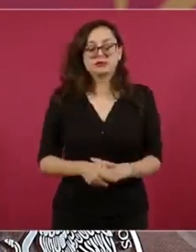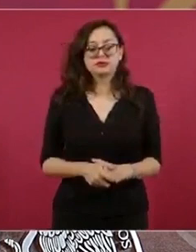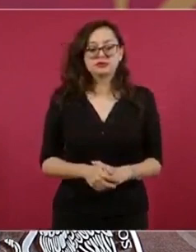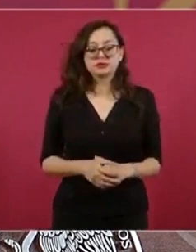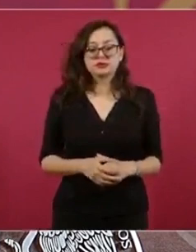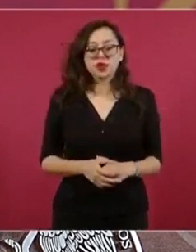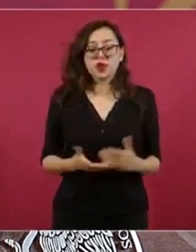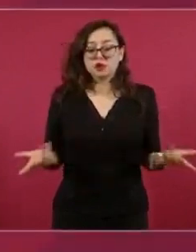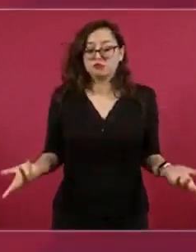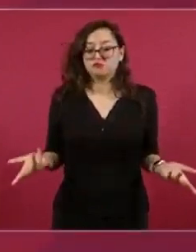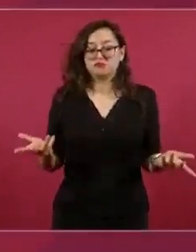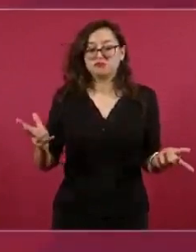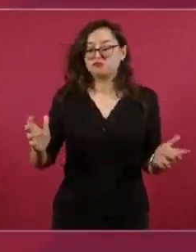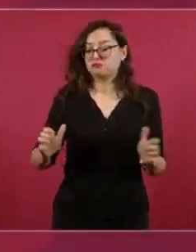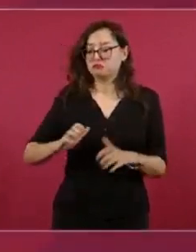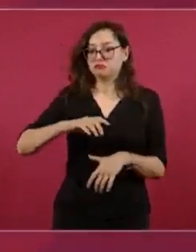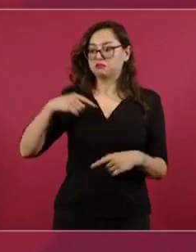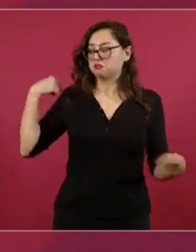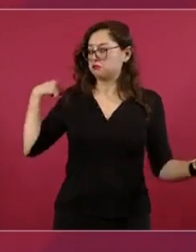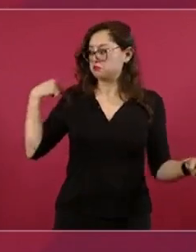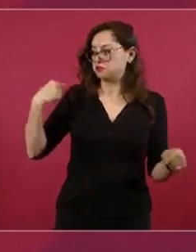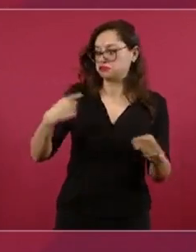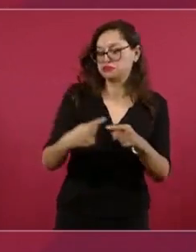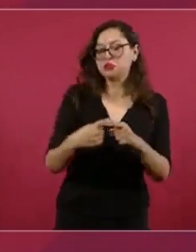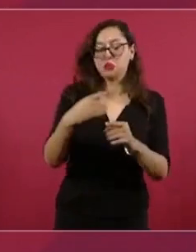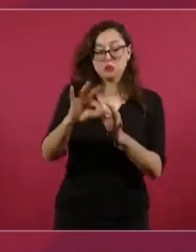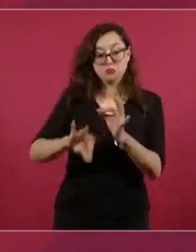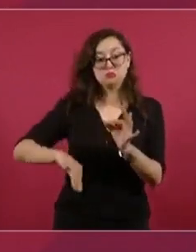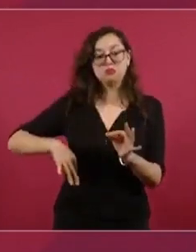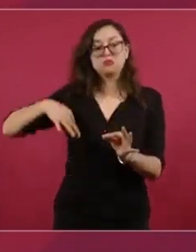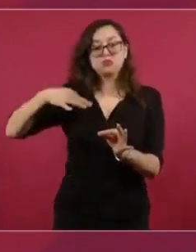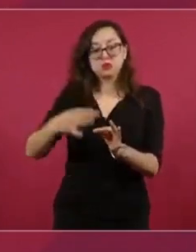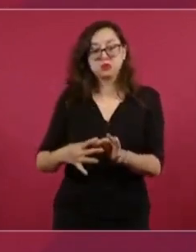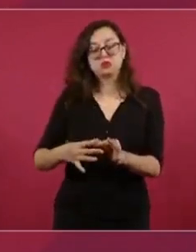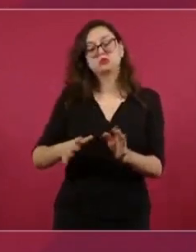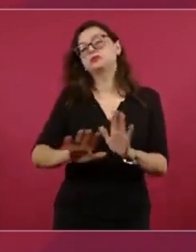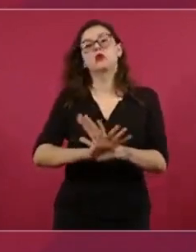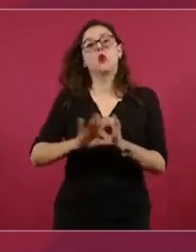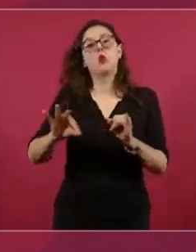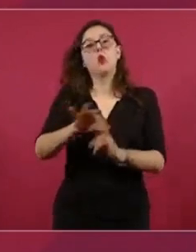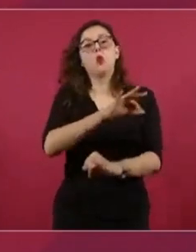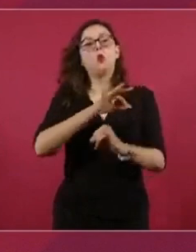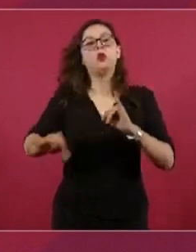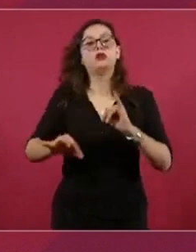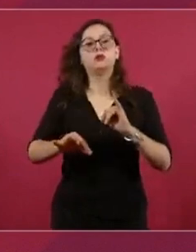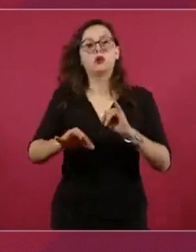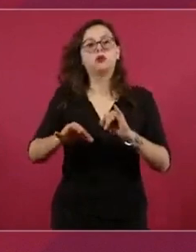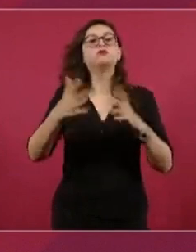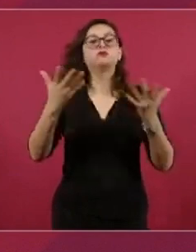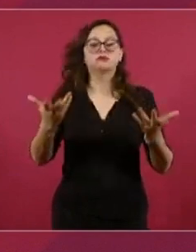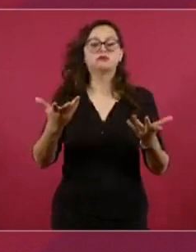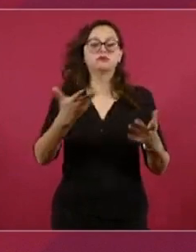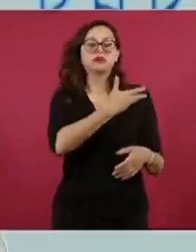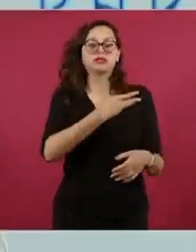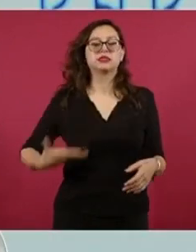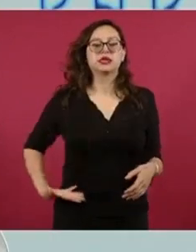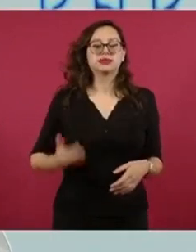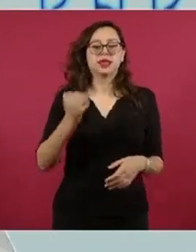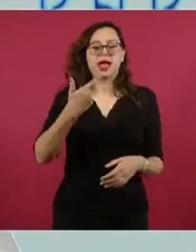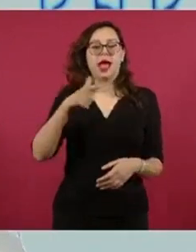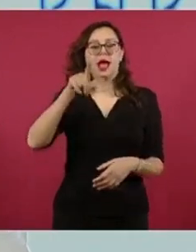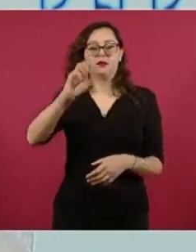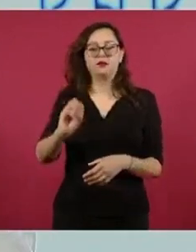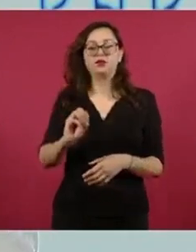culminante para el deporte nacional en la administración del presidente Andrés Manuel López Obrador marca un hito importante